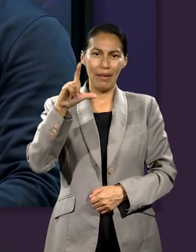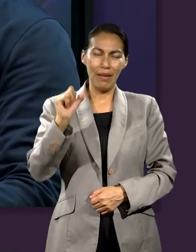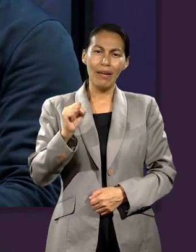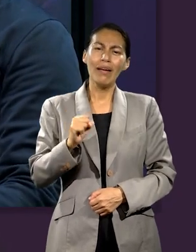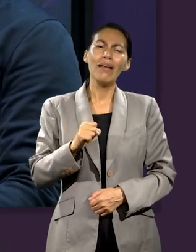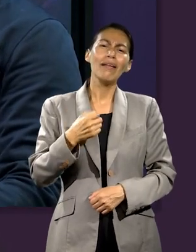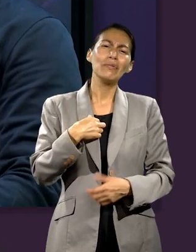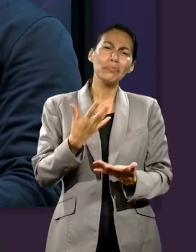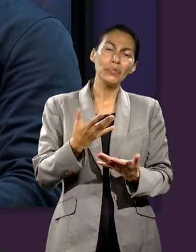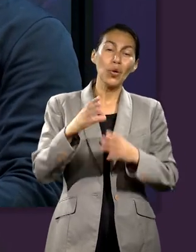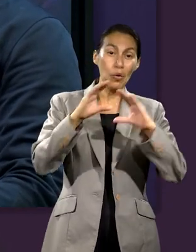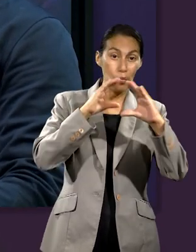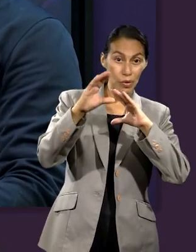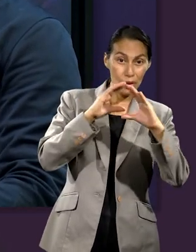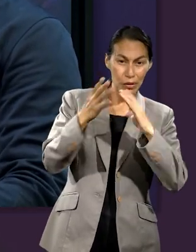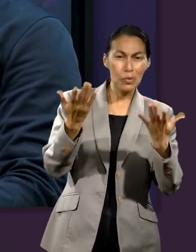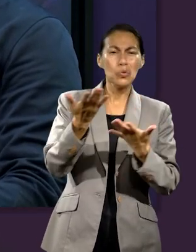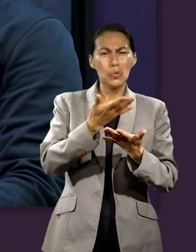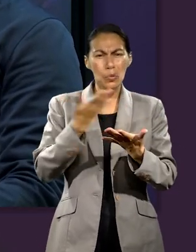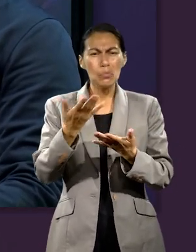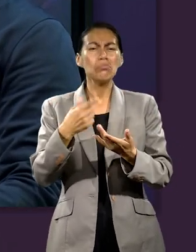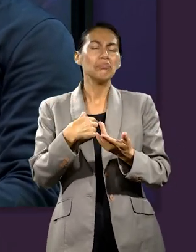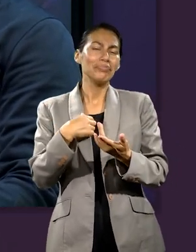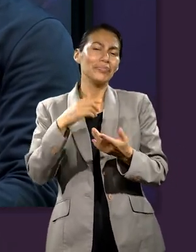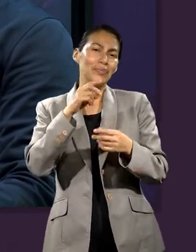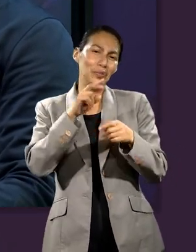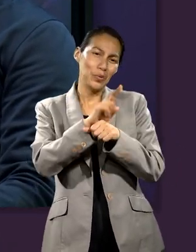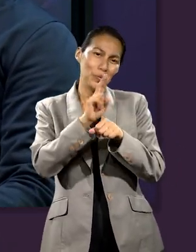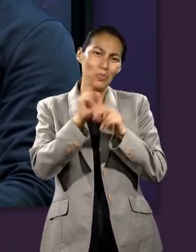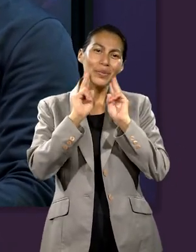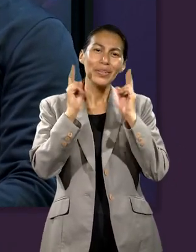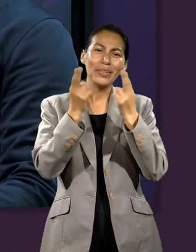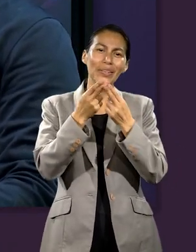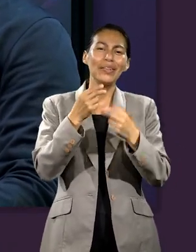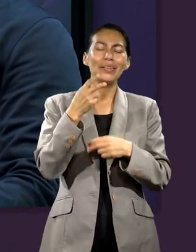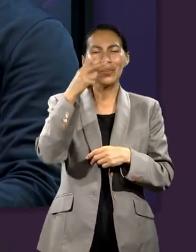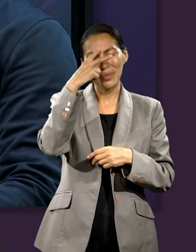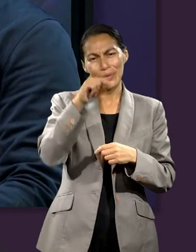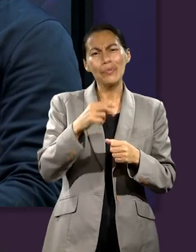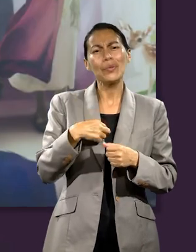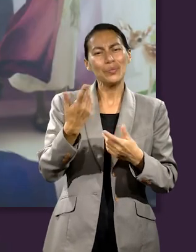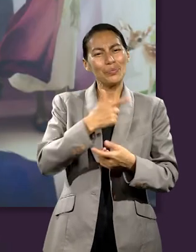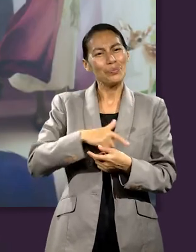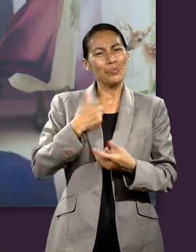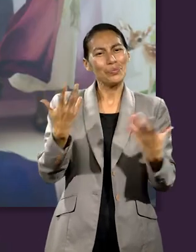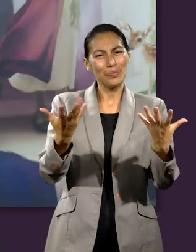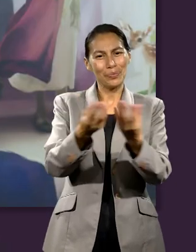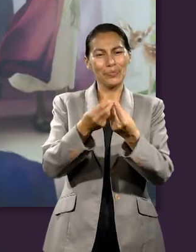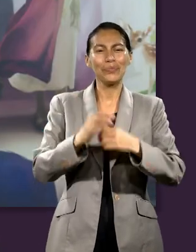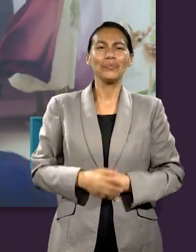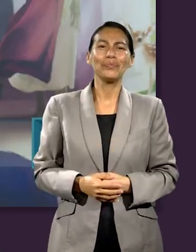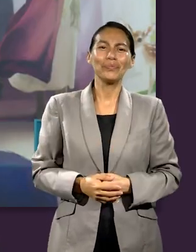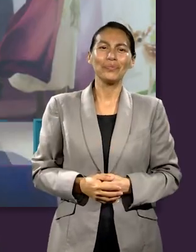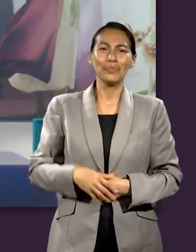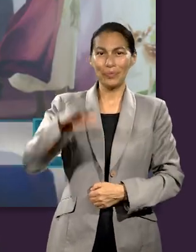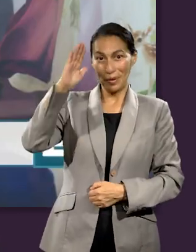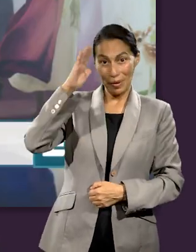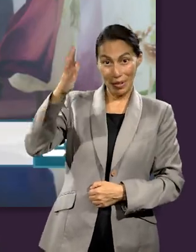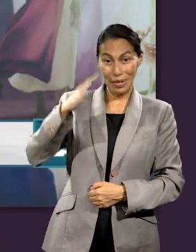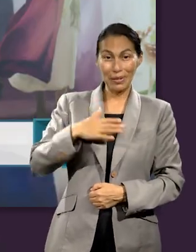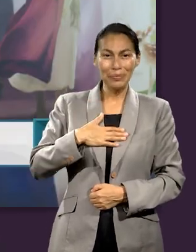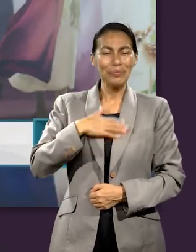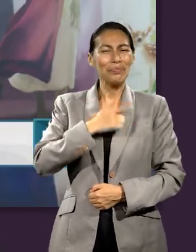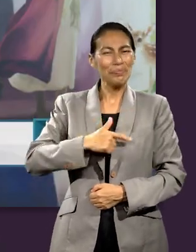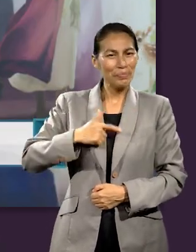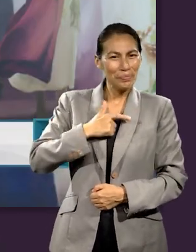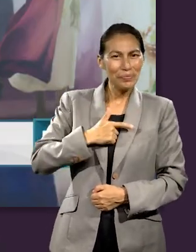Hernández, actualmente Director de Comunicación en la Unión Mexicana del Norte y un gusto estar con todos ustedes también. Hola, mucho gusto.